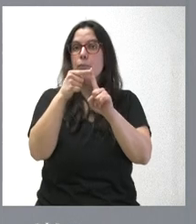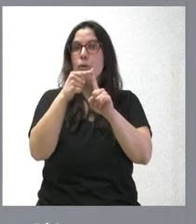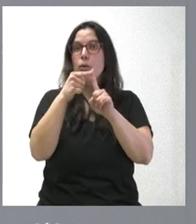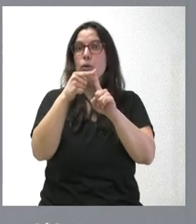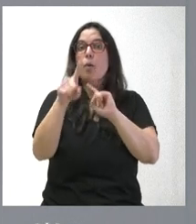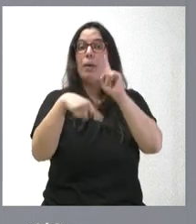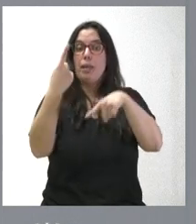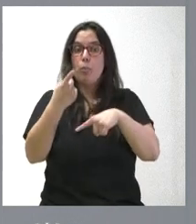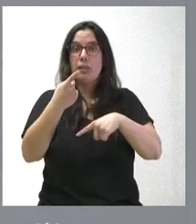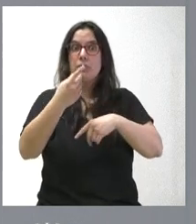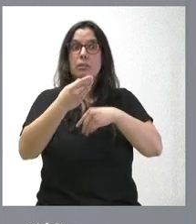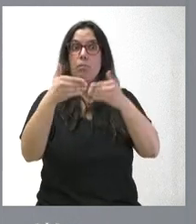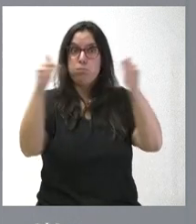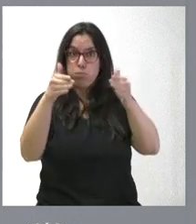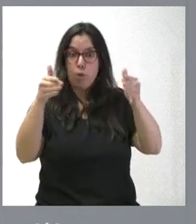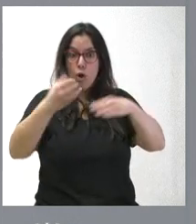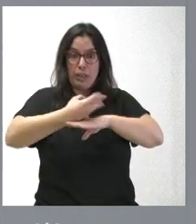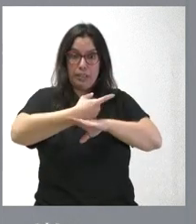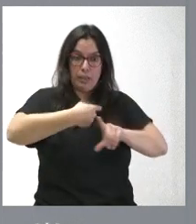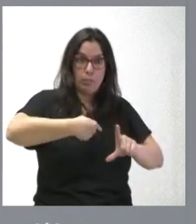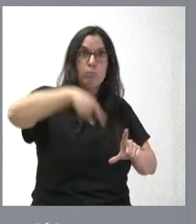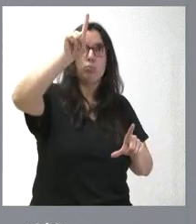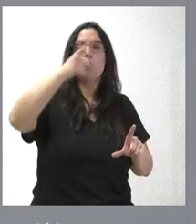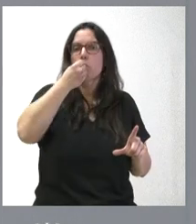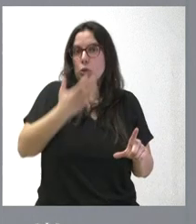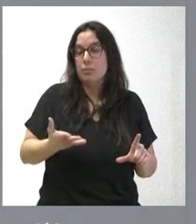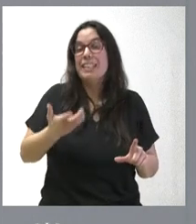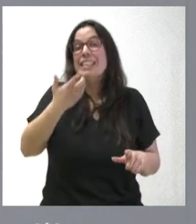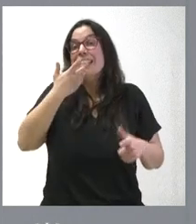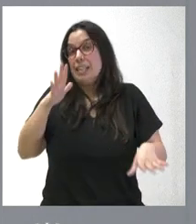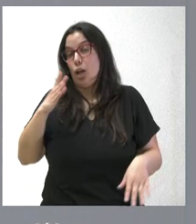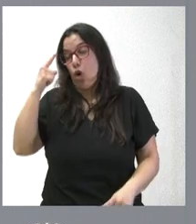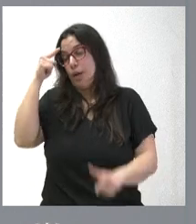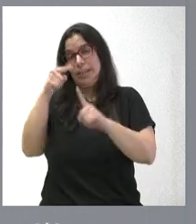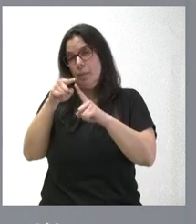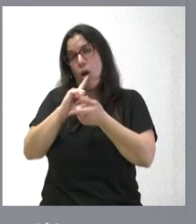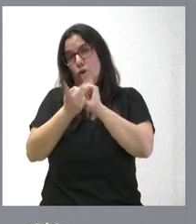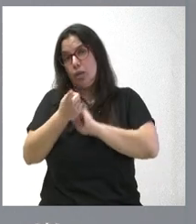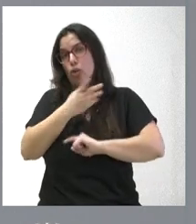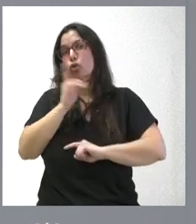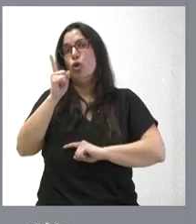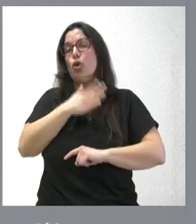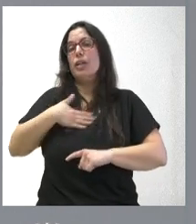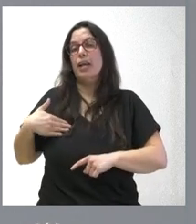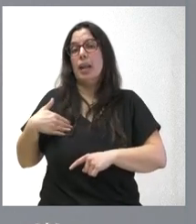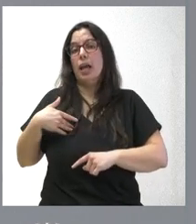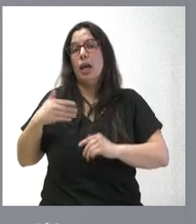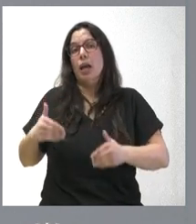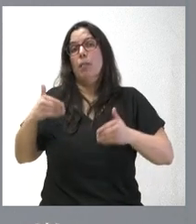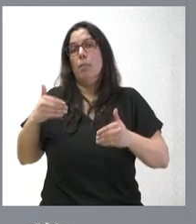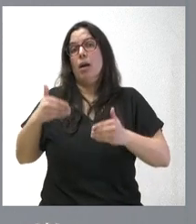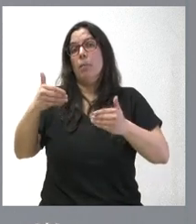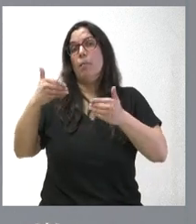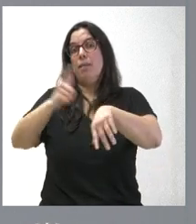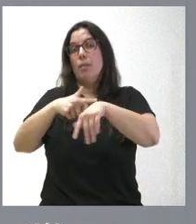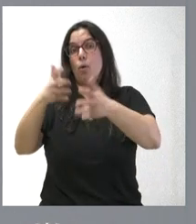infraestructura, pues es una cuestión a considerar. Pero si su único objetivo es dilatar el debate, pues nosotros